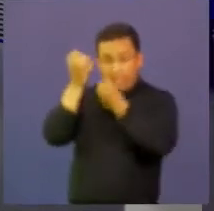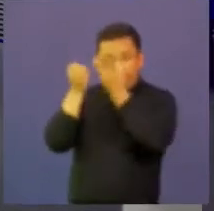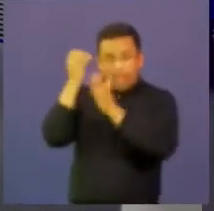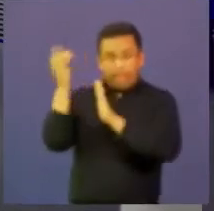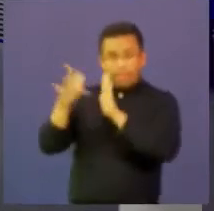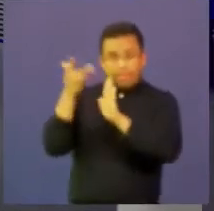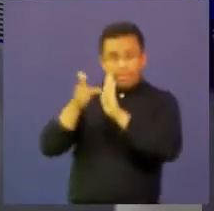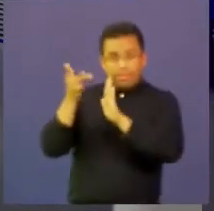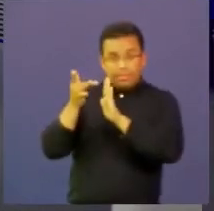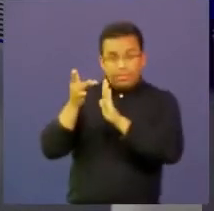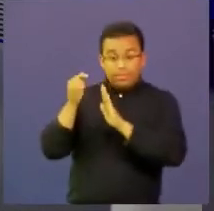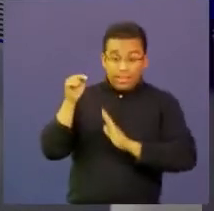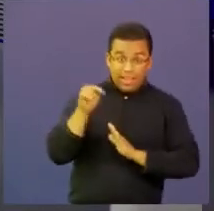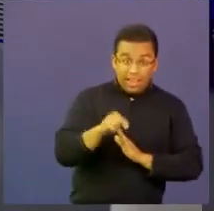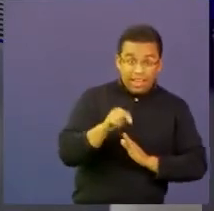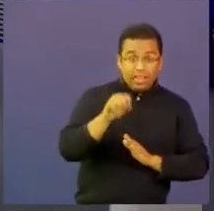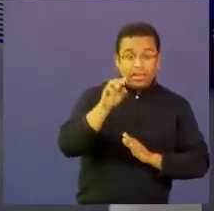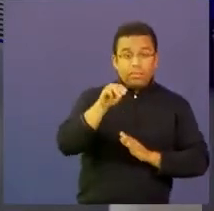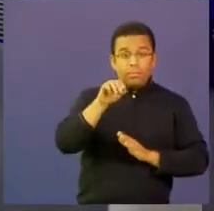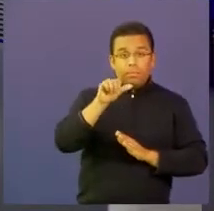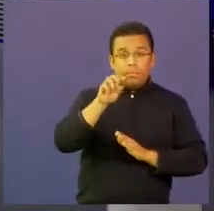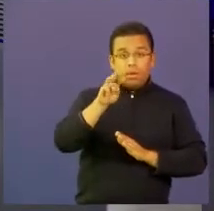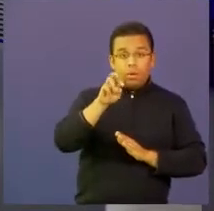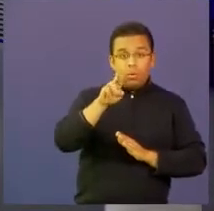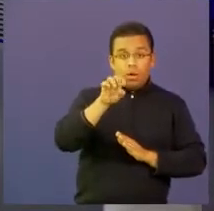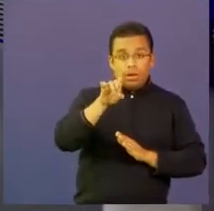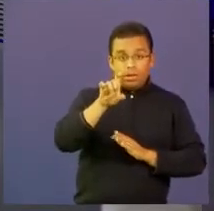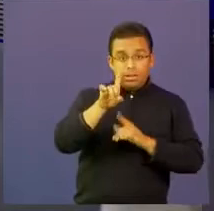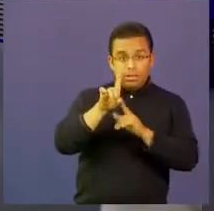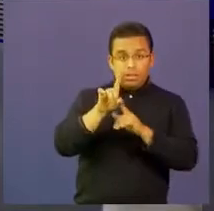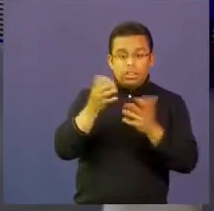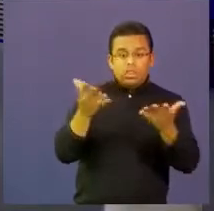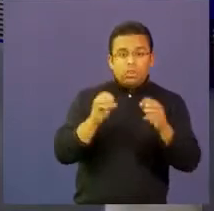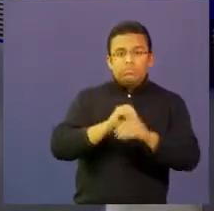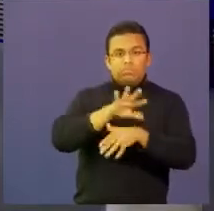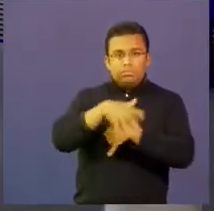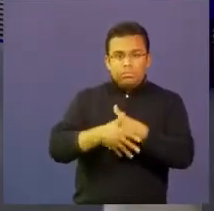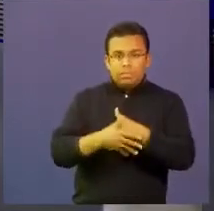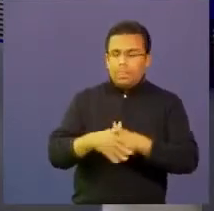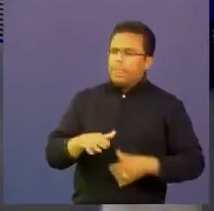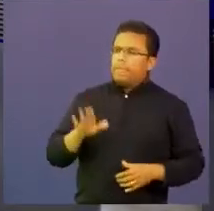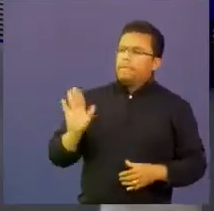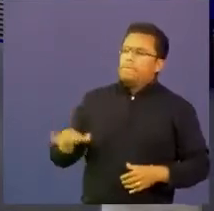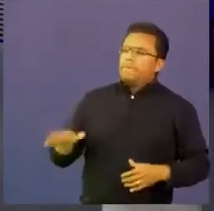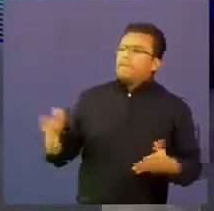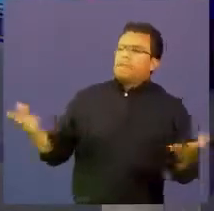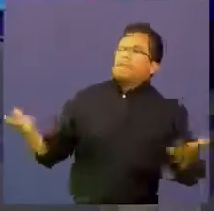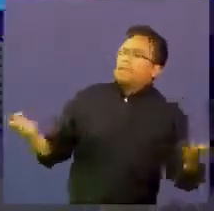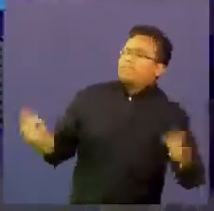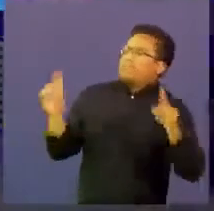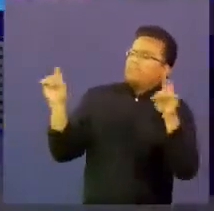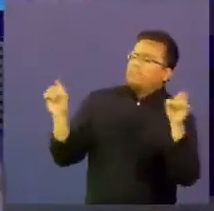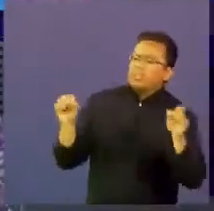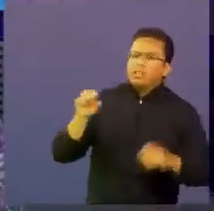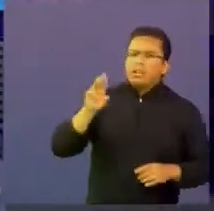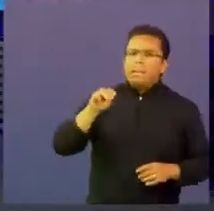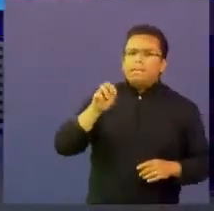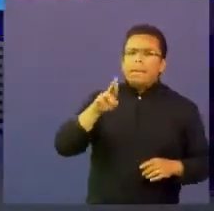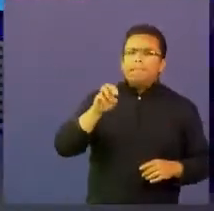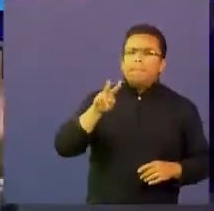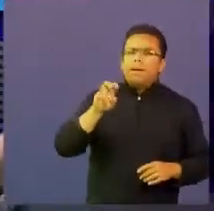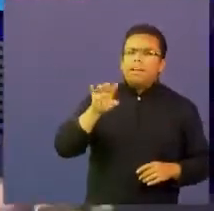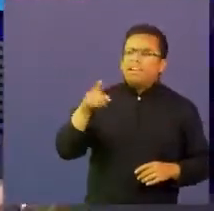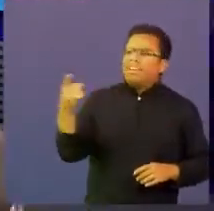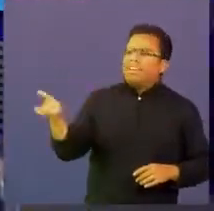están allí en Maguaré circulan por todo el país libremente. ¿De qué se trata Maguaré? ¿Qué es Maguaré? ¿Qué es Maguaré? ¿Cómo